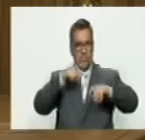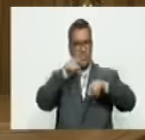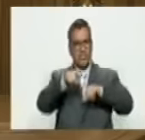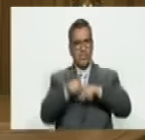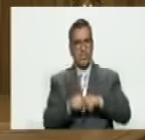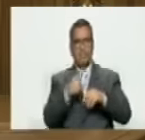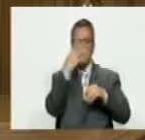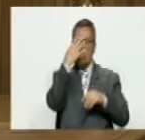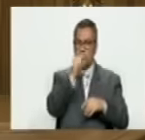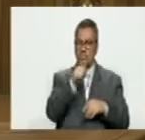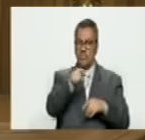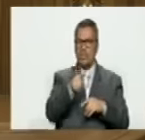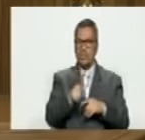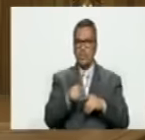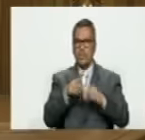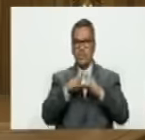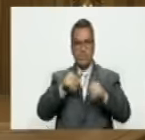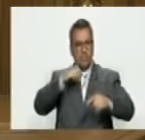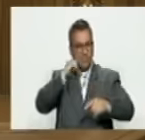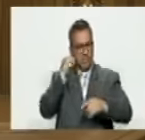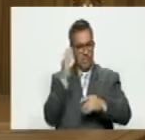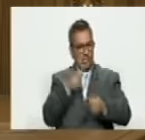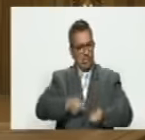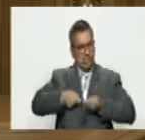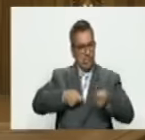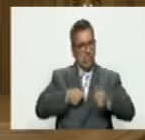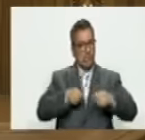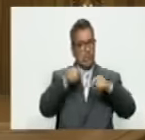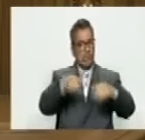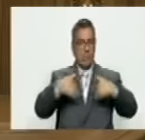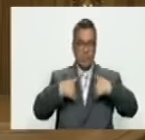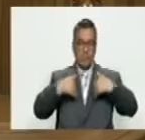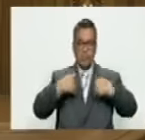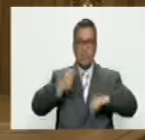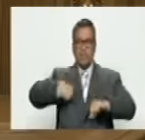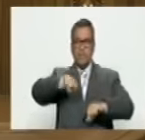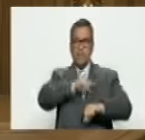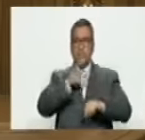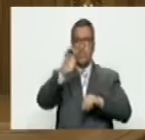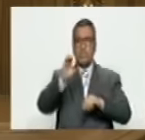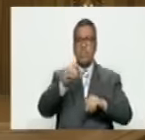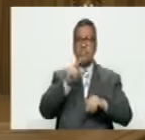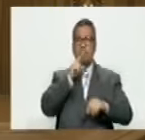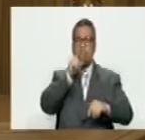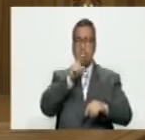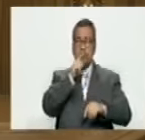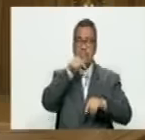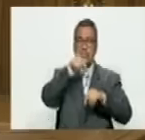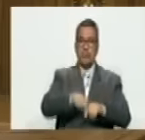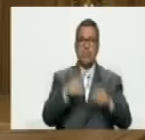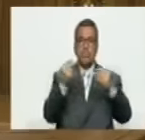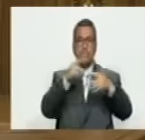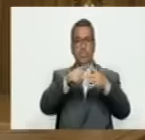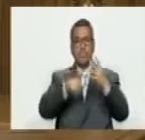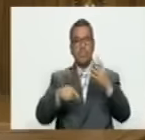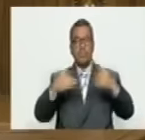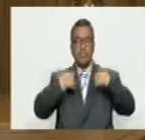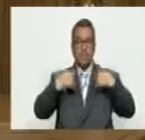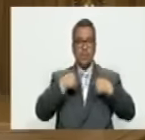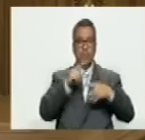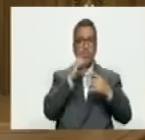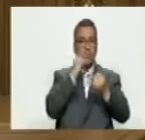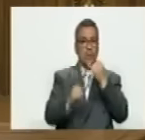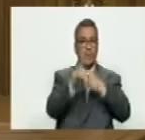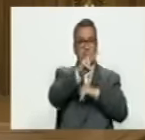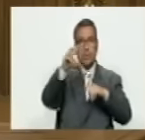entender la agresión que está sufriendo nuestra patria en este momento que es una agresión gravísima una de tantas que hemos sufrido en los últimos 20